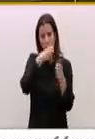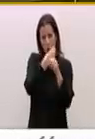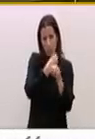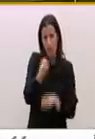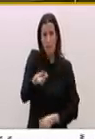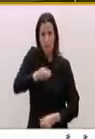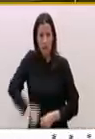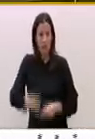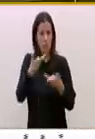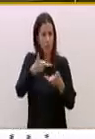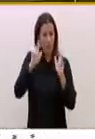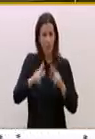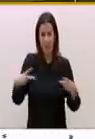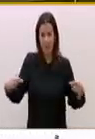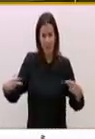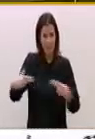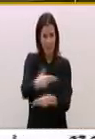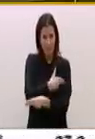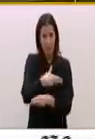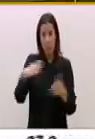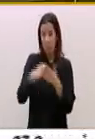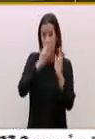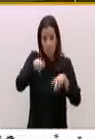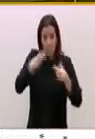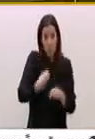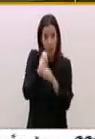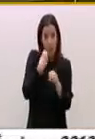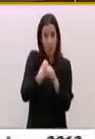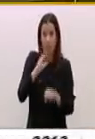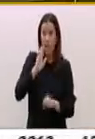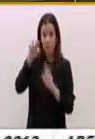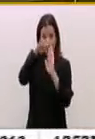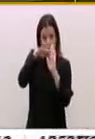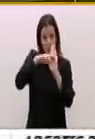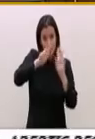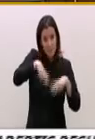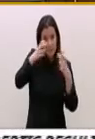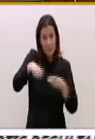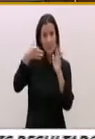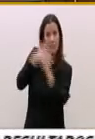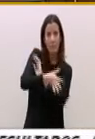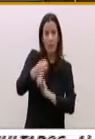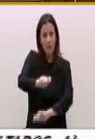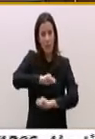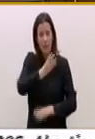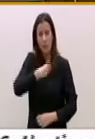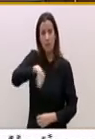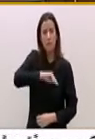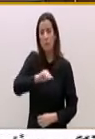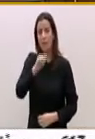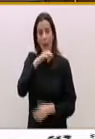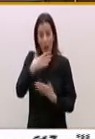libertades. Todas las reformas laborales que ustedes han realizado han convertido al Estado español en el que tiene peor